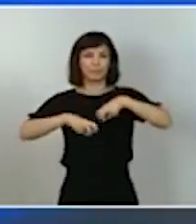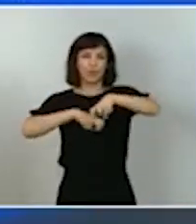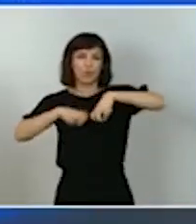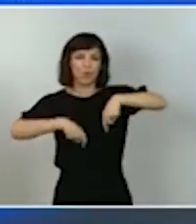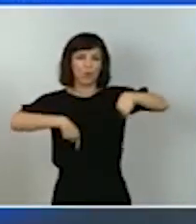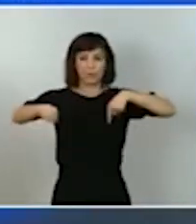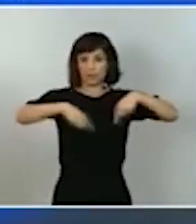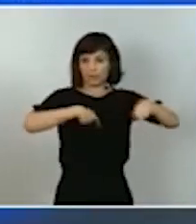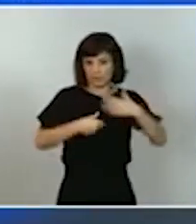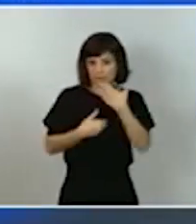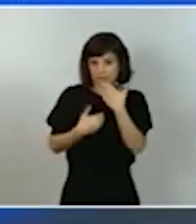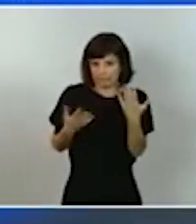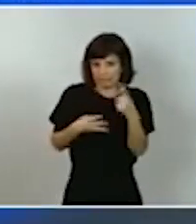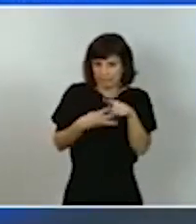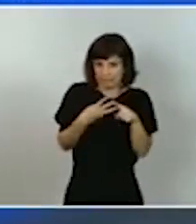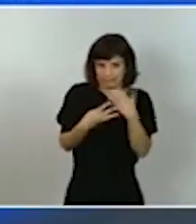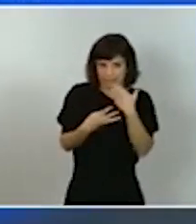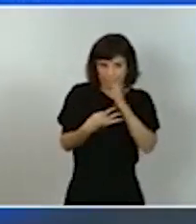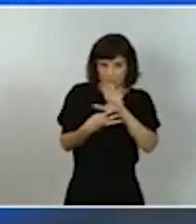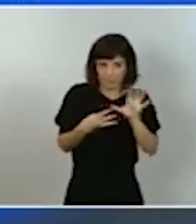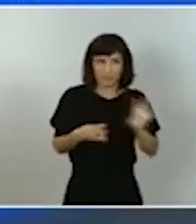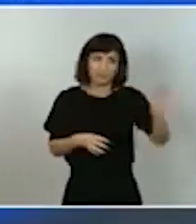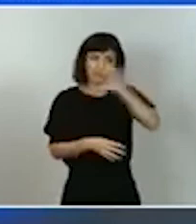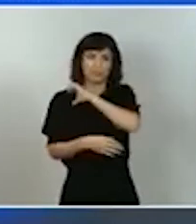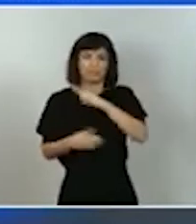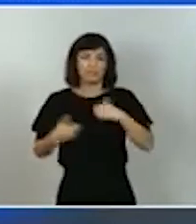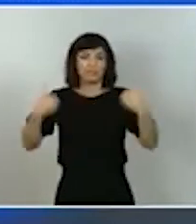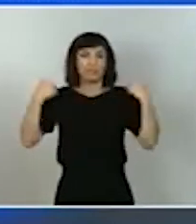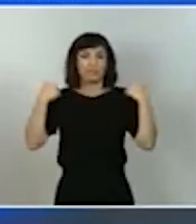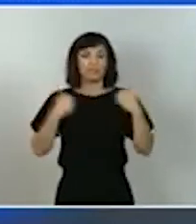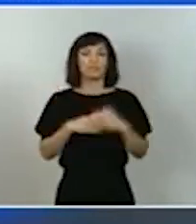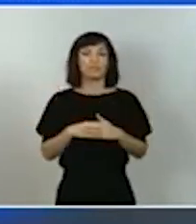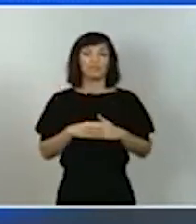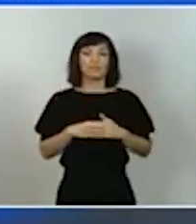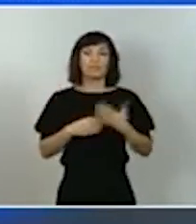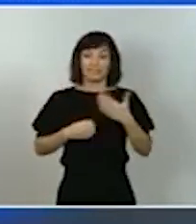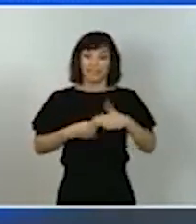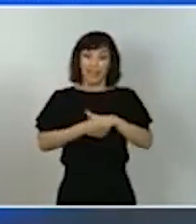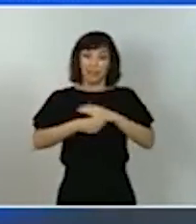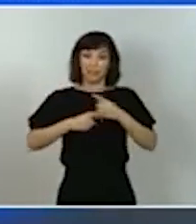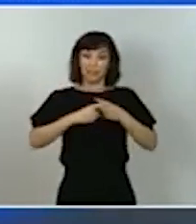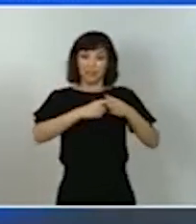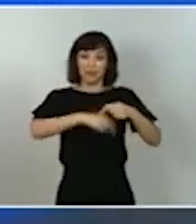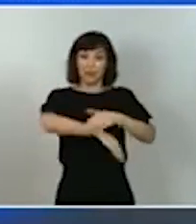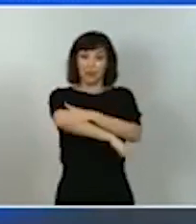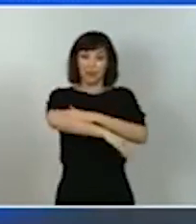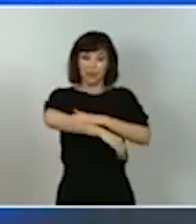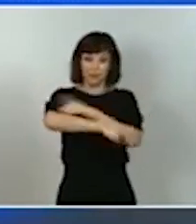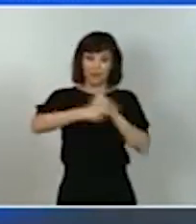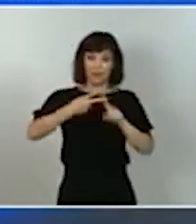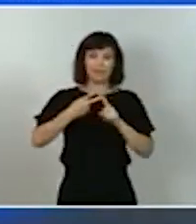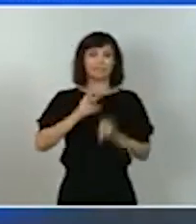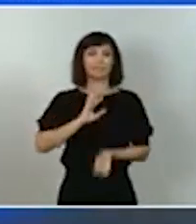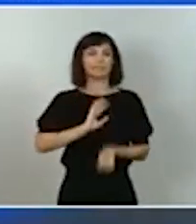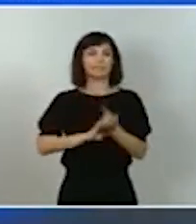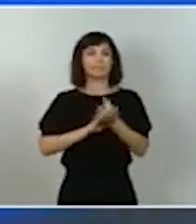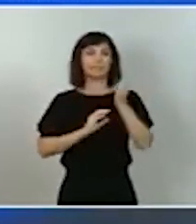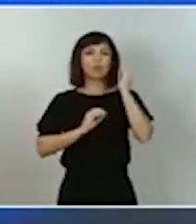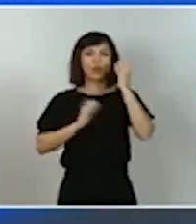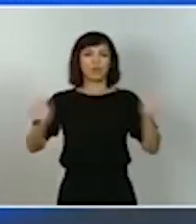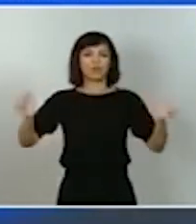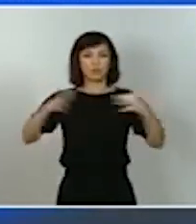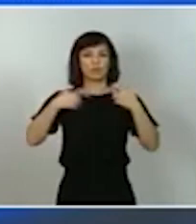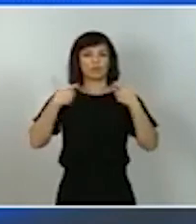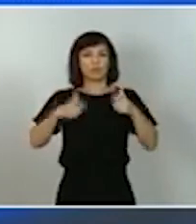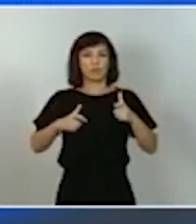simplemente tres ejemplos en el ámbito de la cogobernanza se reactivará la conferencia sectorial de fondos europeos con las comunidades autónomas